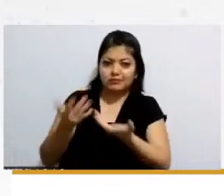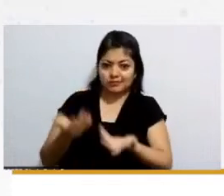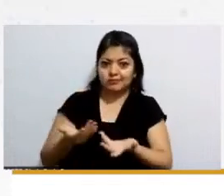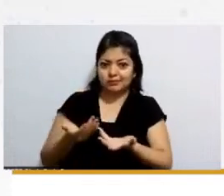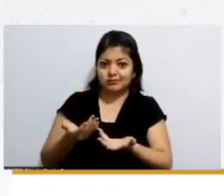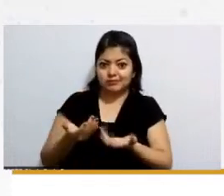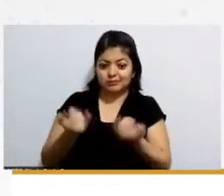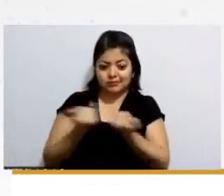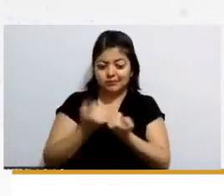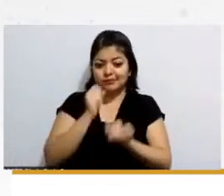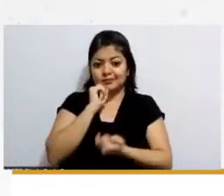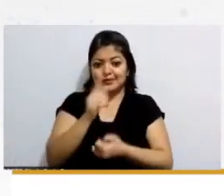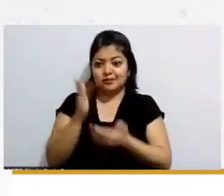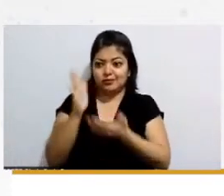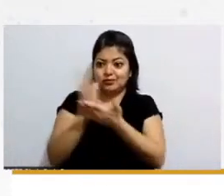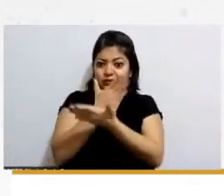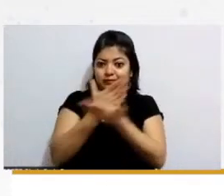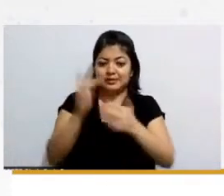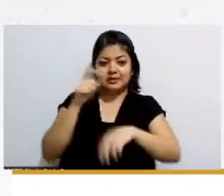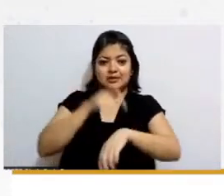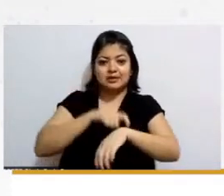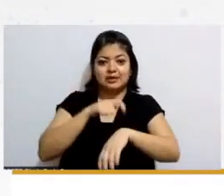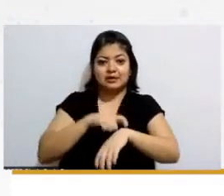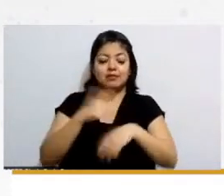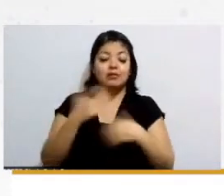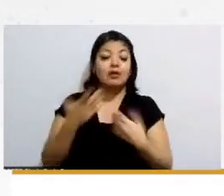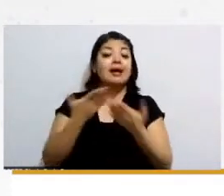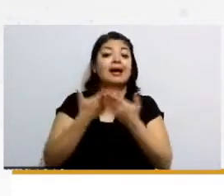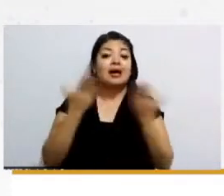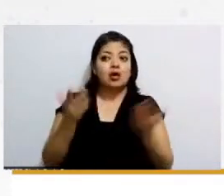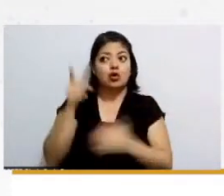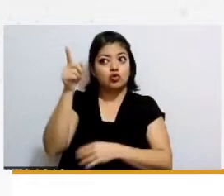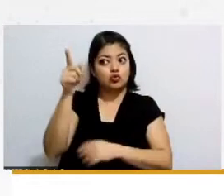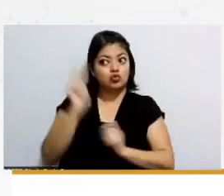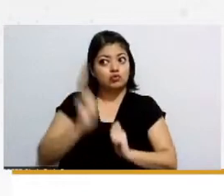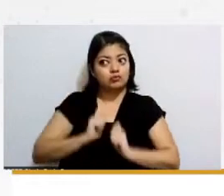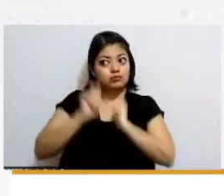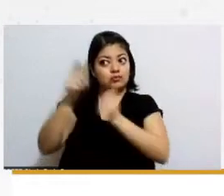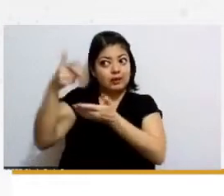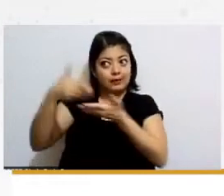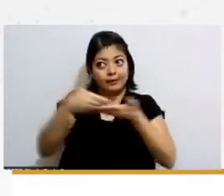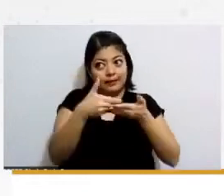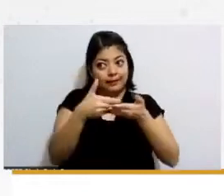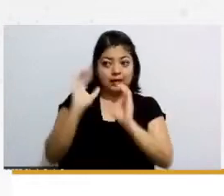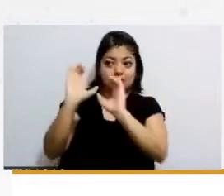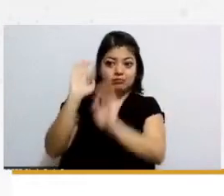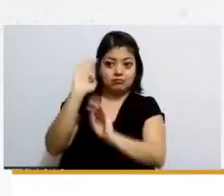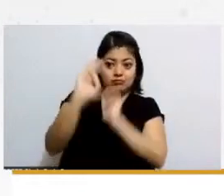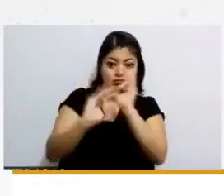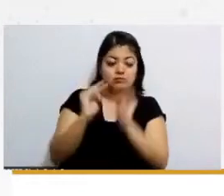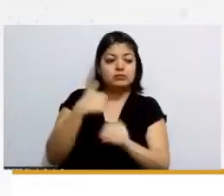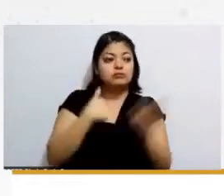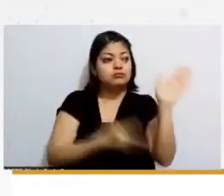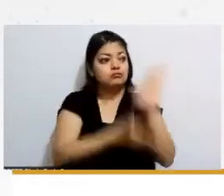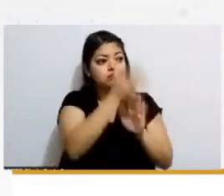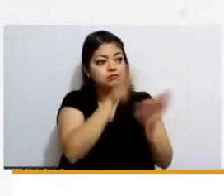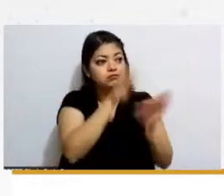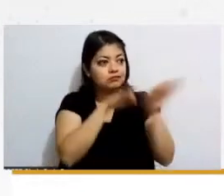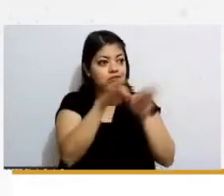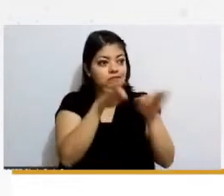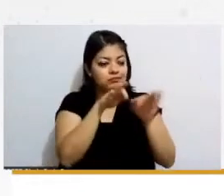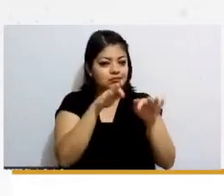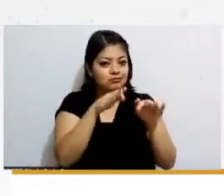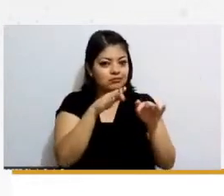funcionar aquí de bueno pues ahora te quedas con el bebecito y tú lo cuidas y yo me voy a trabajar ¿no? entonces